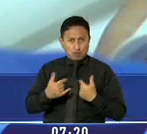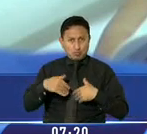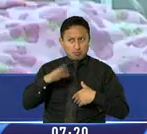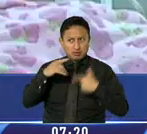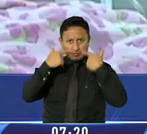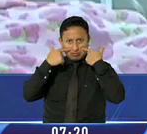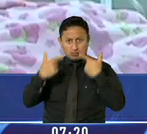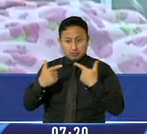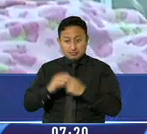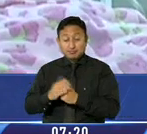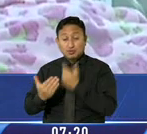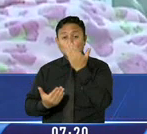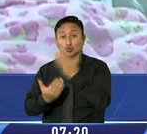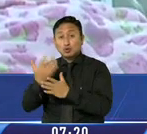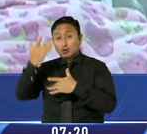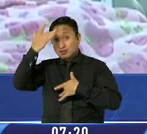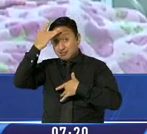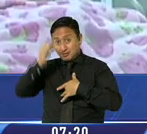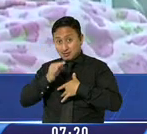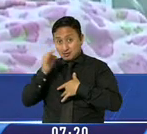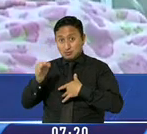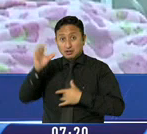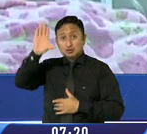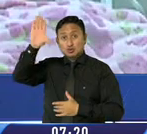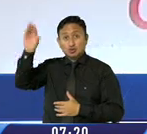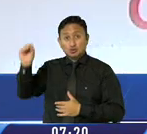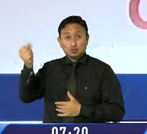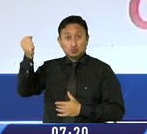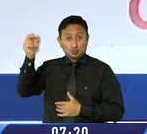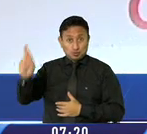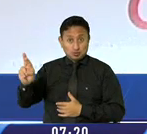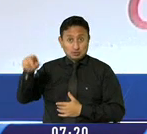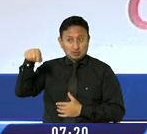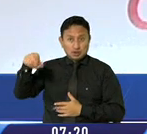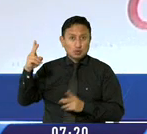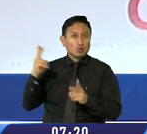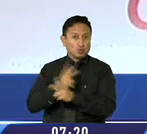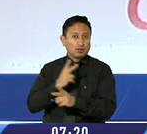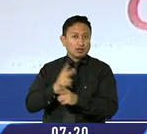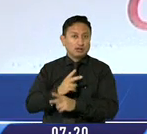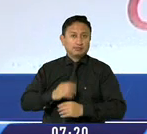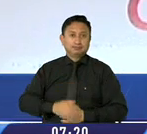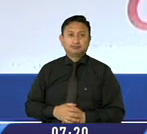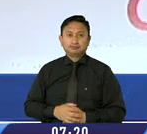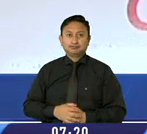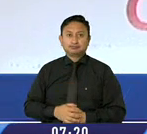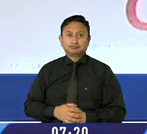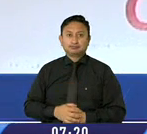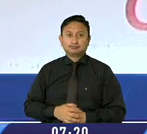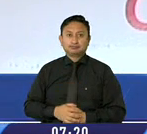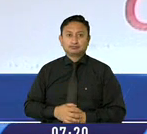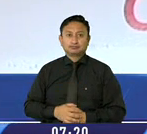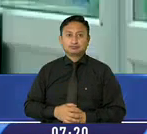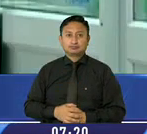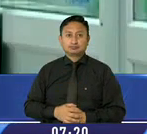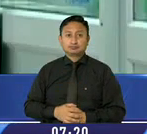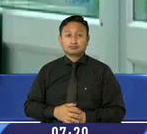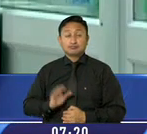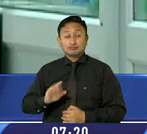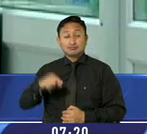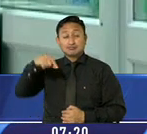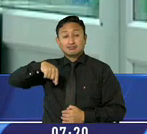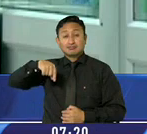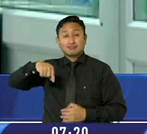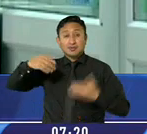con la variante Omicron, la cual ya está en Sudamérica. Hay que tener mucho cuidado. Nosotros somos los que controlamos